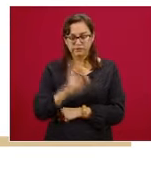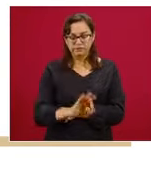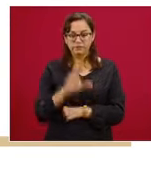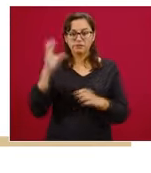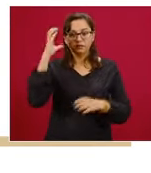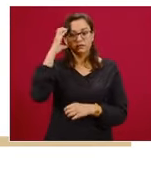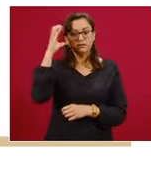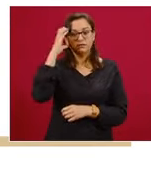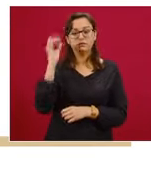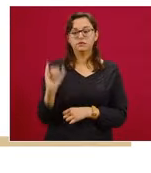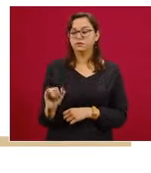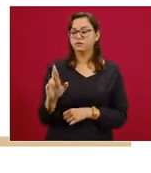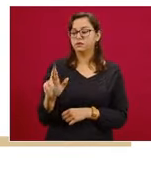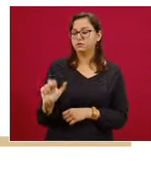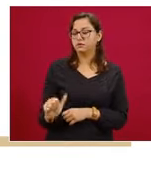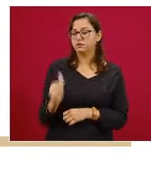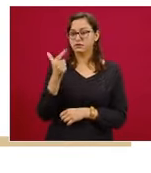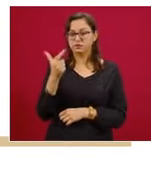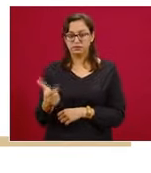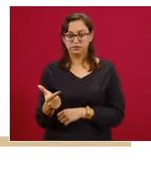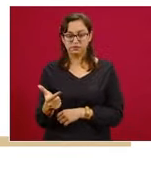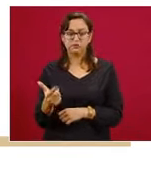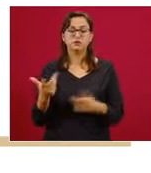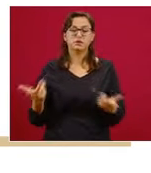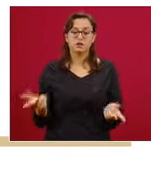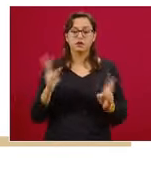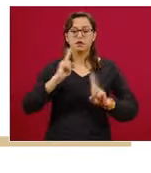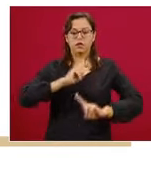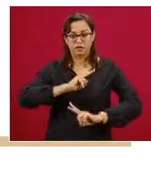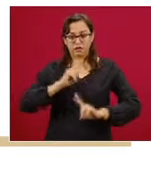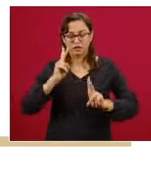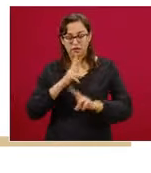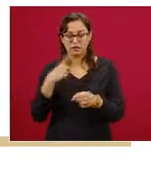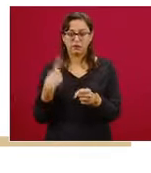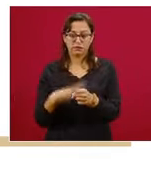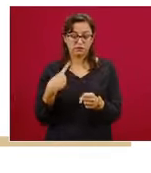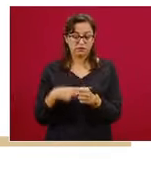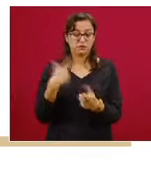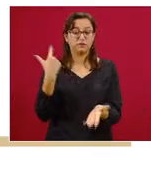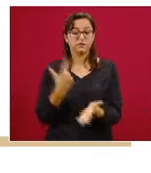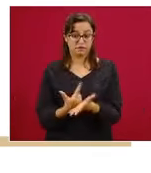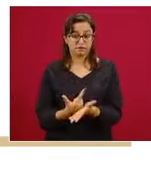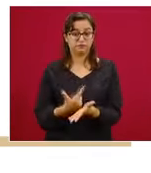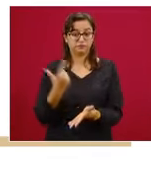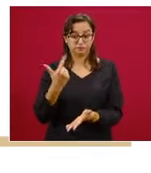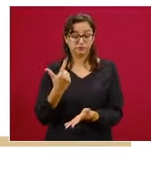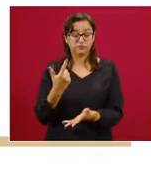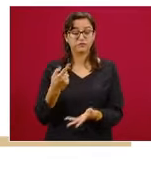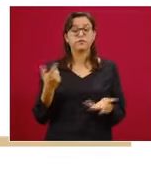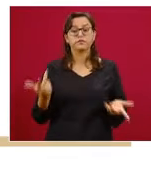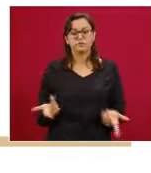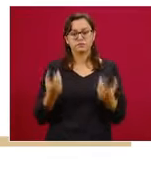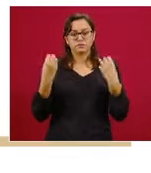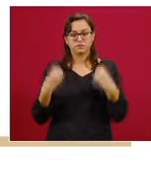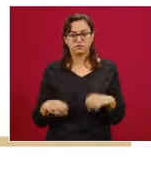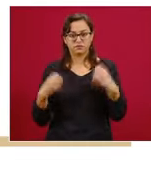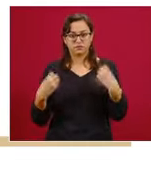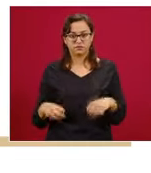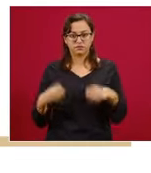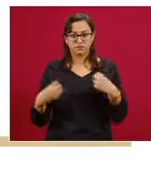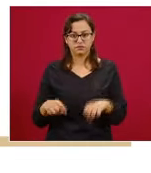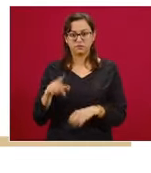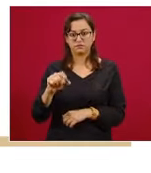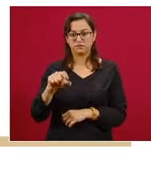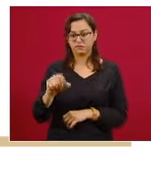infección respiratoria aguda grave, que es el síndrome que corresponde con COVID, que están ocupadas, el resto están desocupadas,